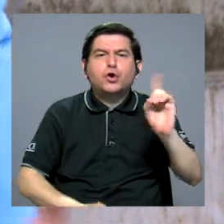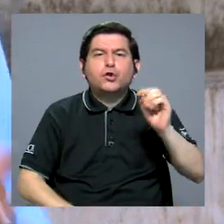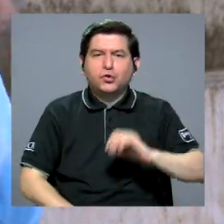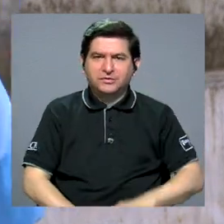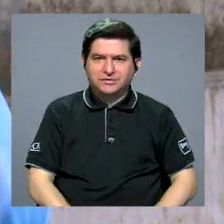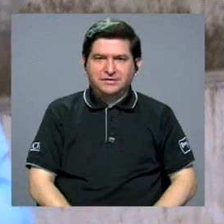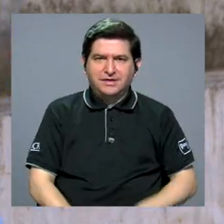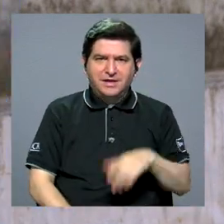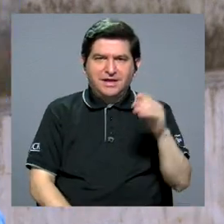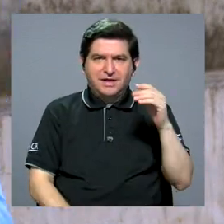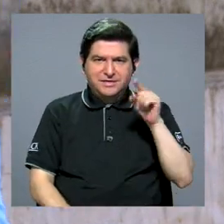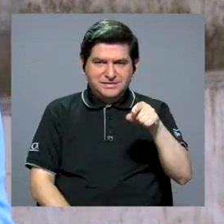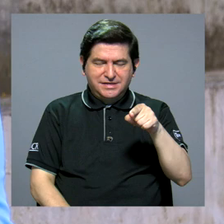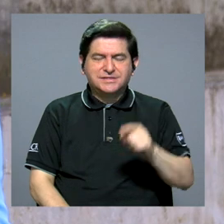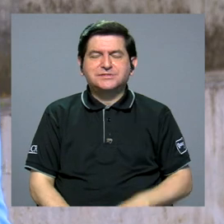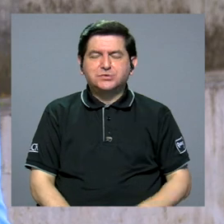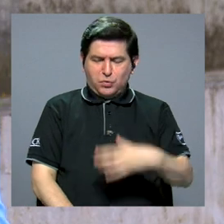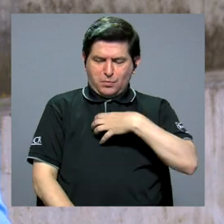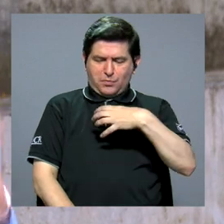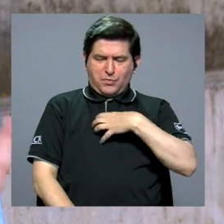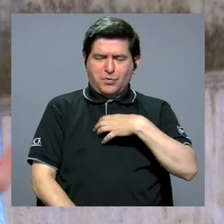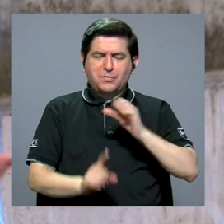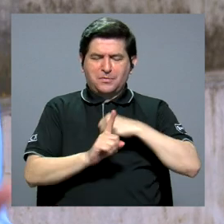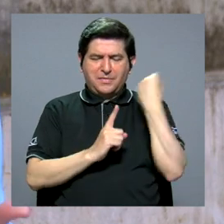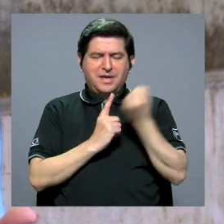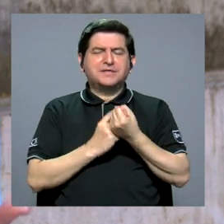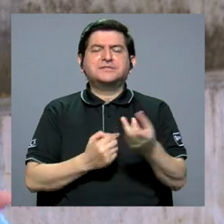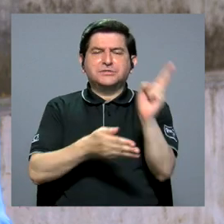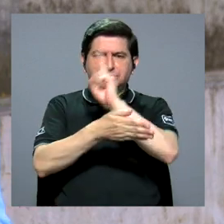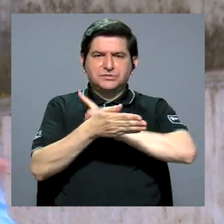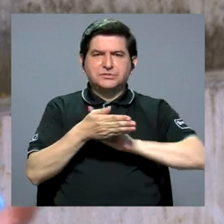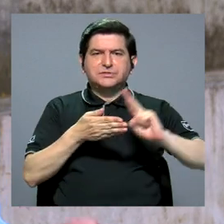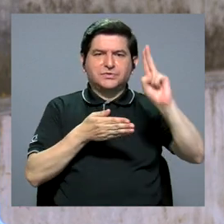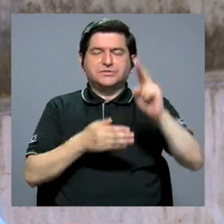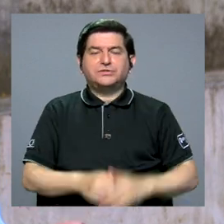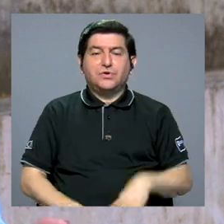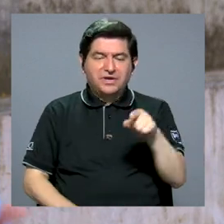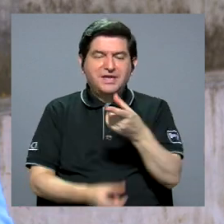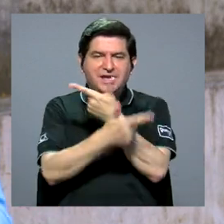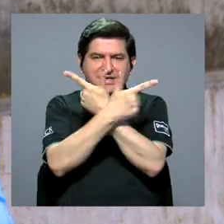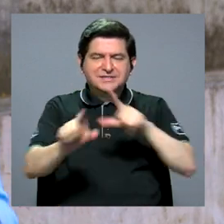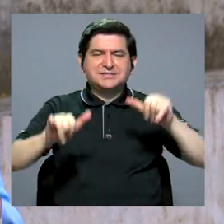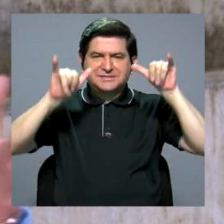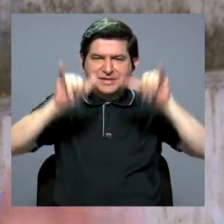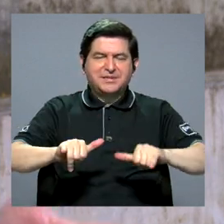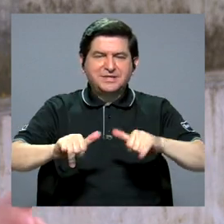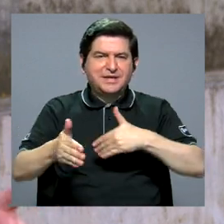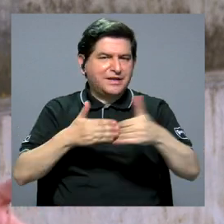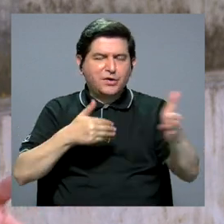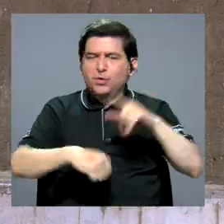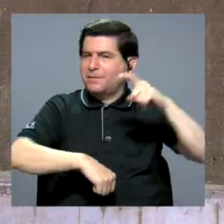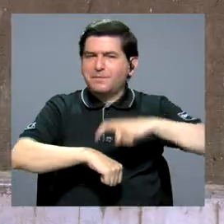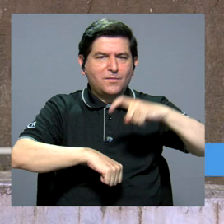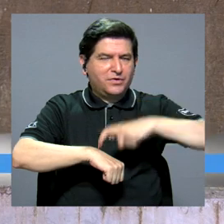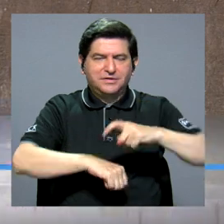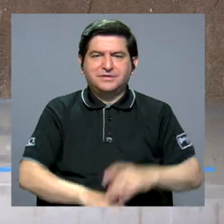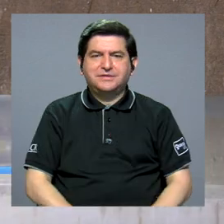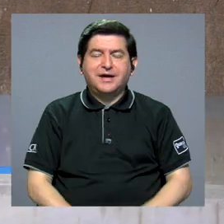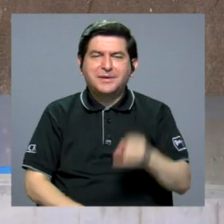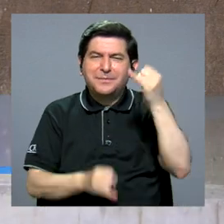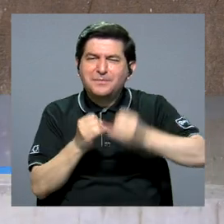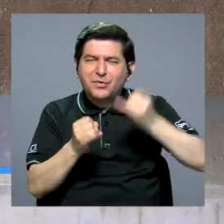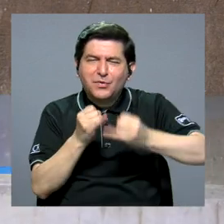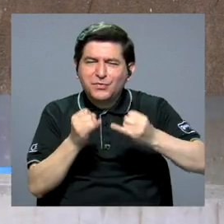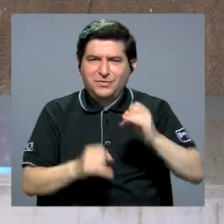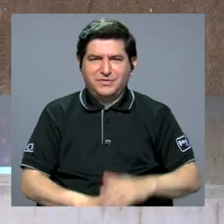Es una consigna propia de la universidad y yo creo que esa libertad debe prevalecer a pesar de los tiempos. Y por último,